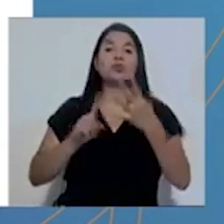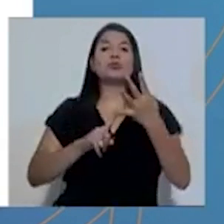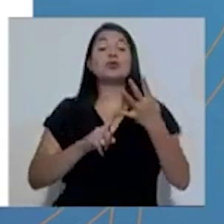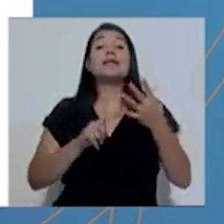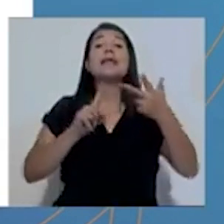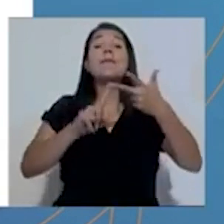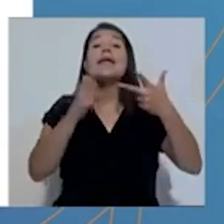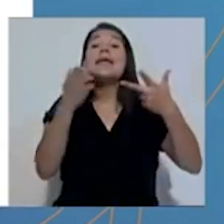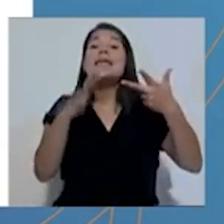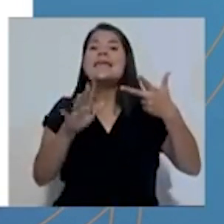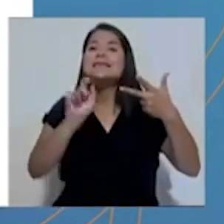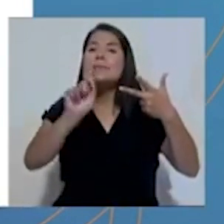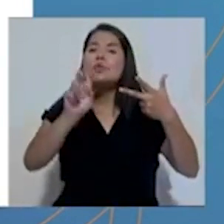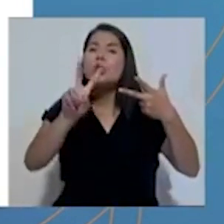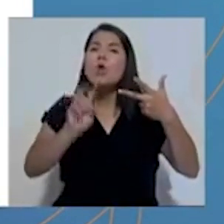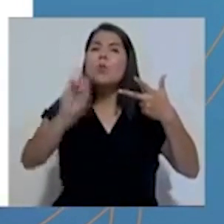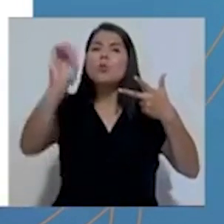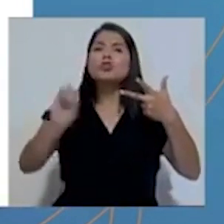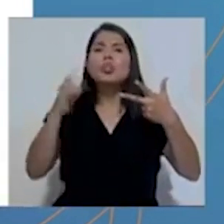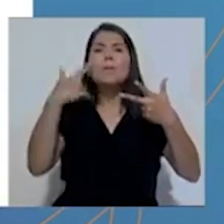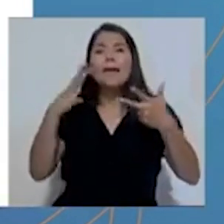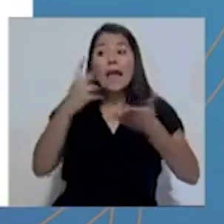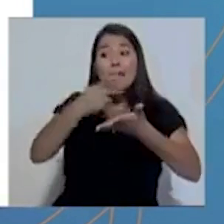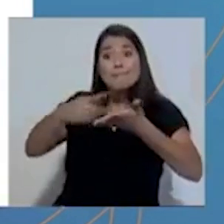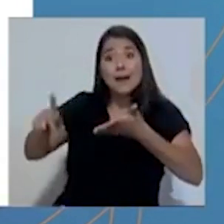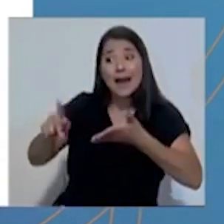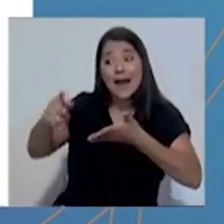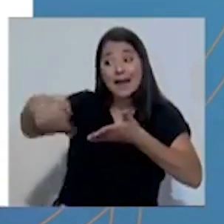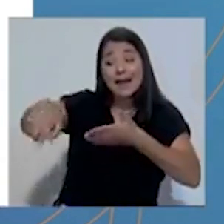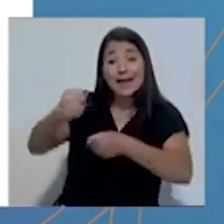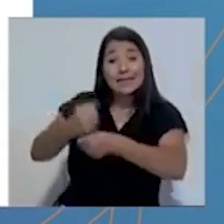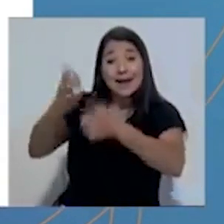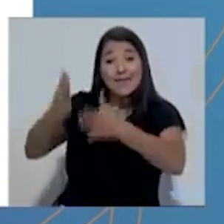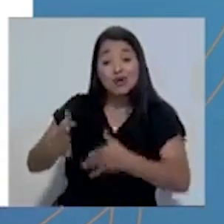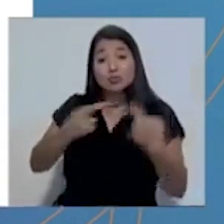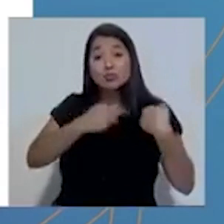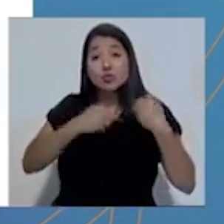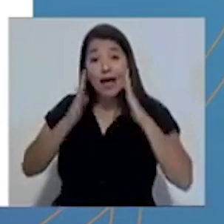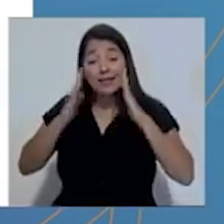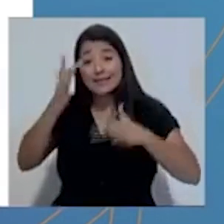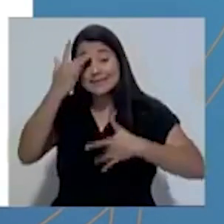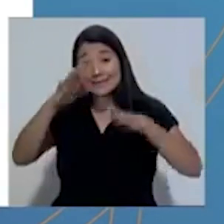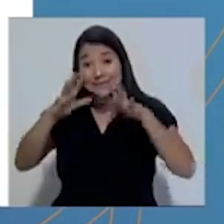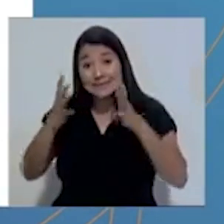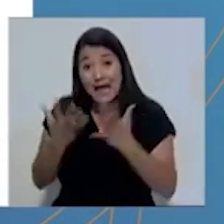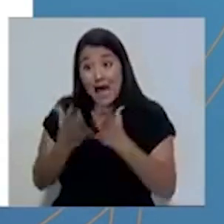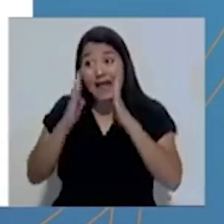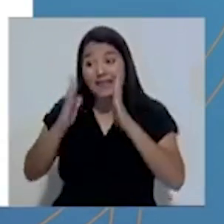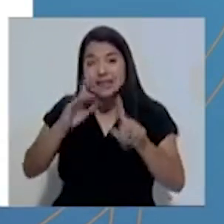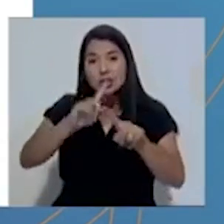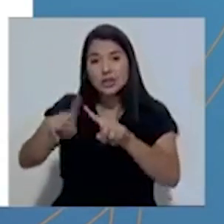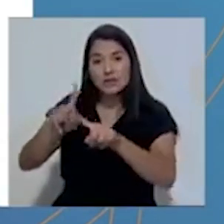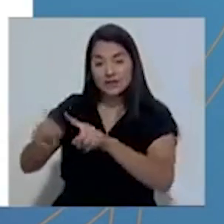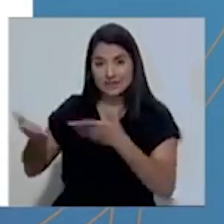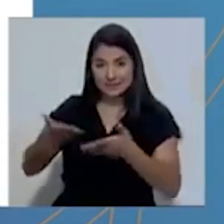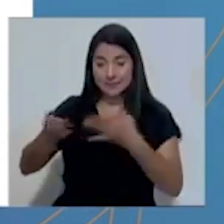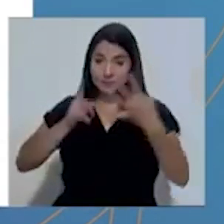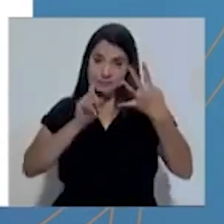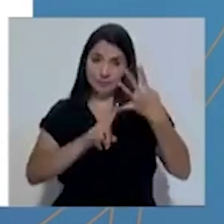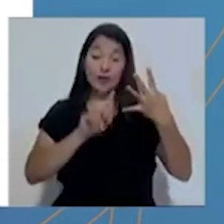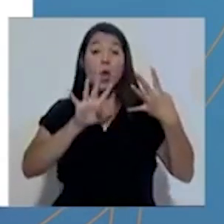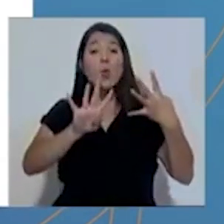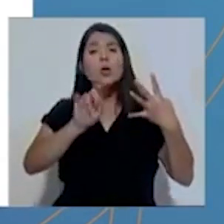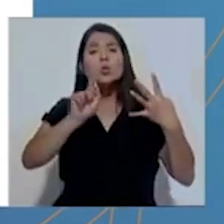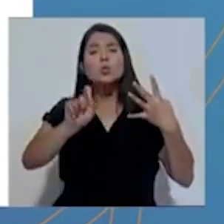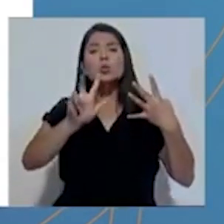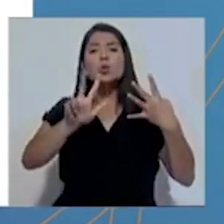para el pago al personal que está atendiendo la pandemia en la atención de los diferentes servicios. Y otros, un 4